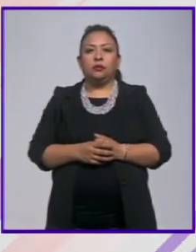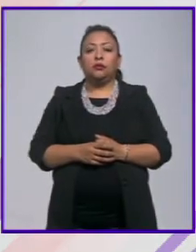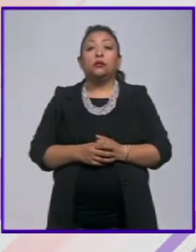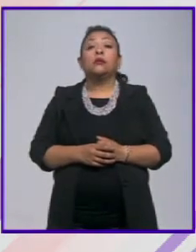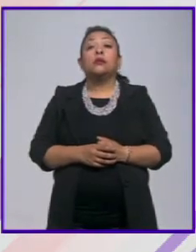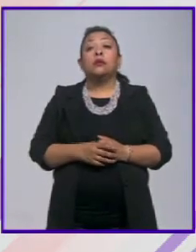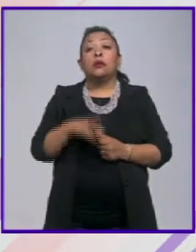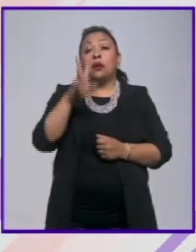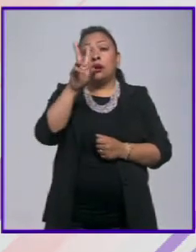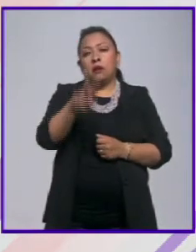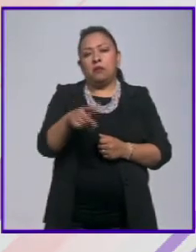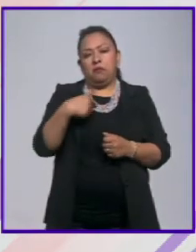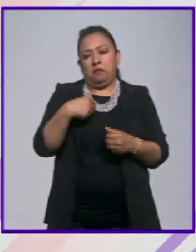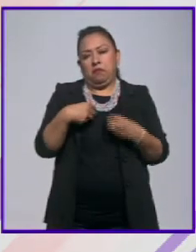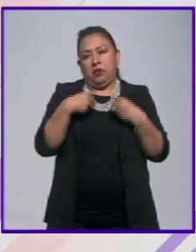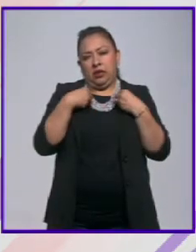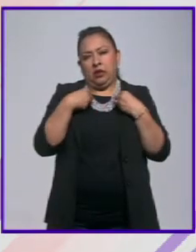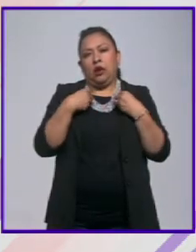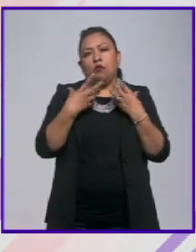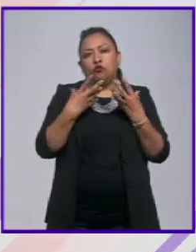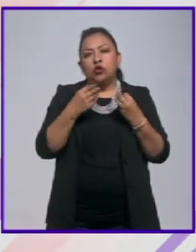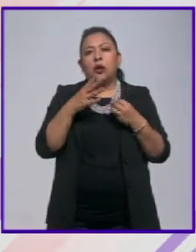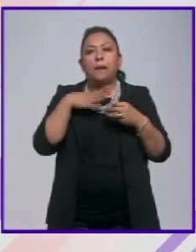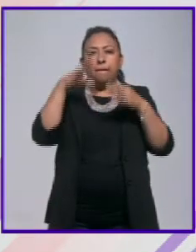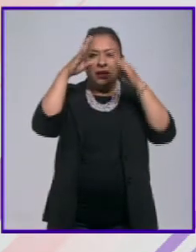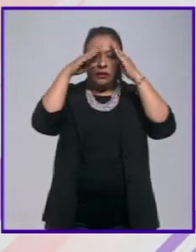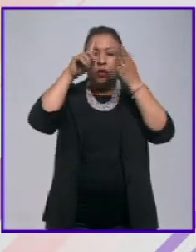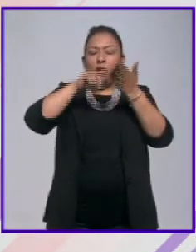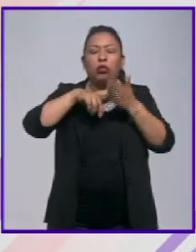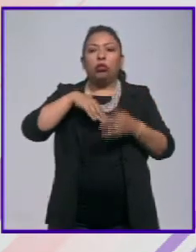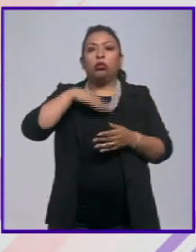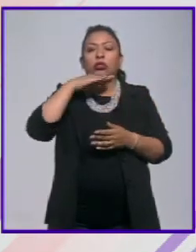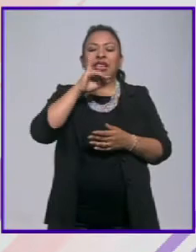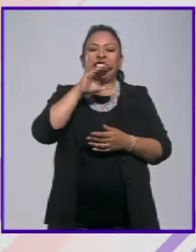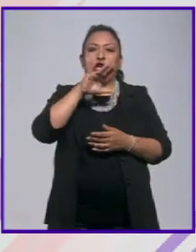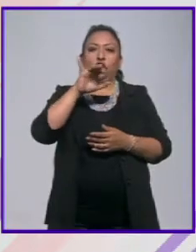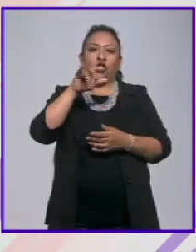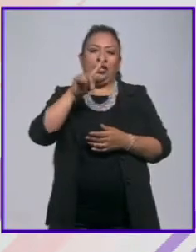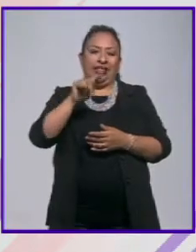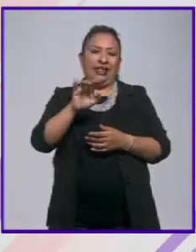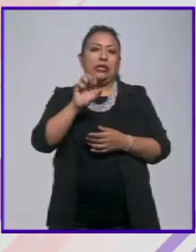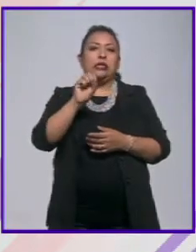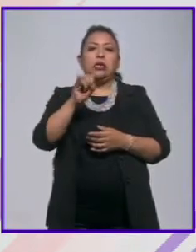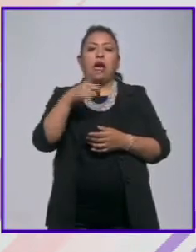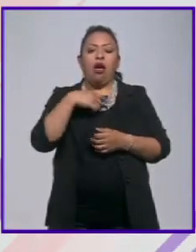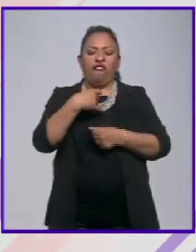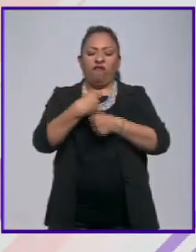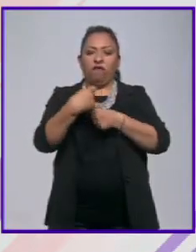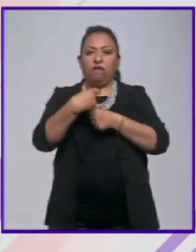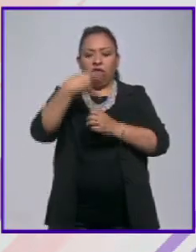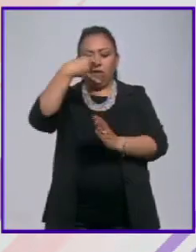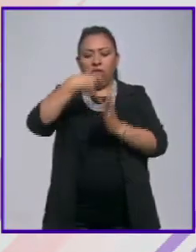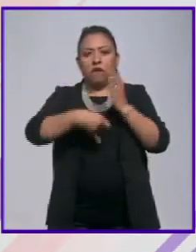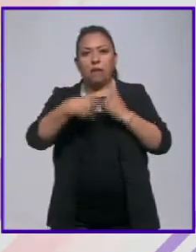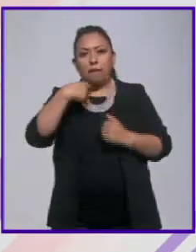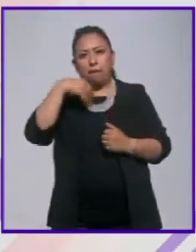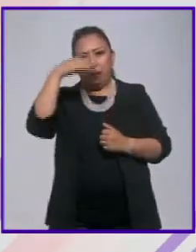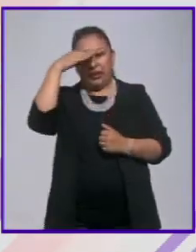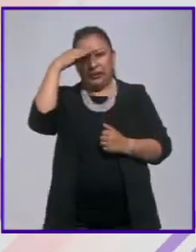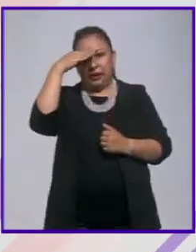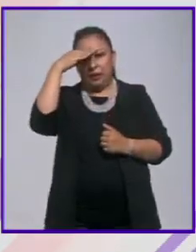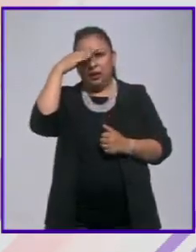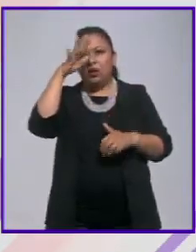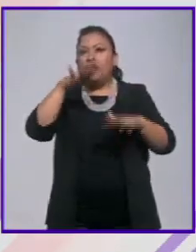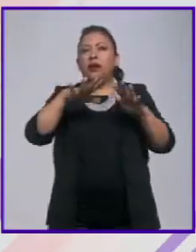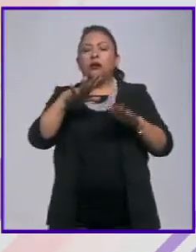gran parte de nuestra vida nos dirigen los pensamientos inconscientes entonces sí es una autoexploración de esos pensamientos que